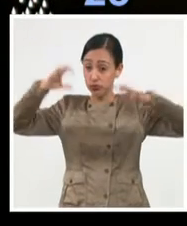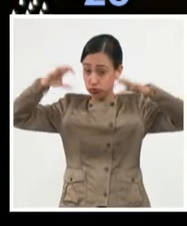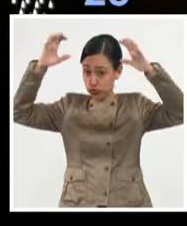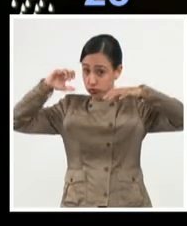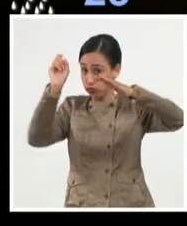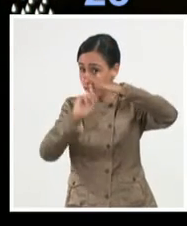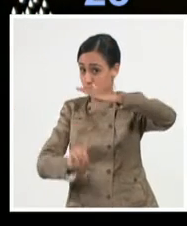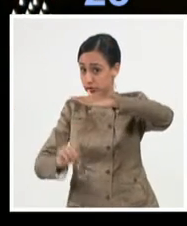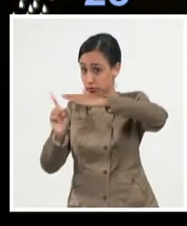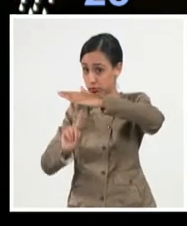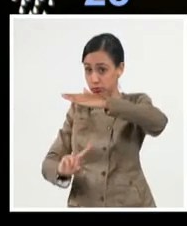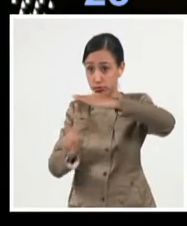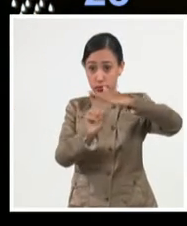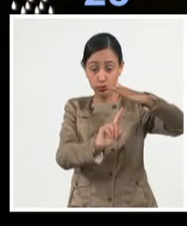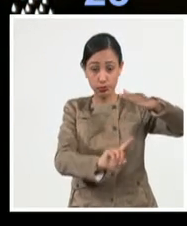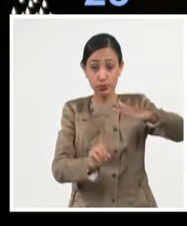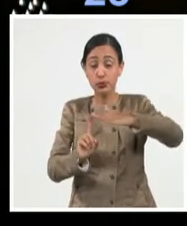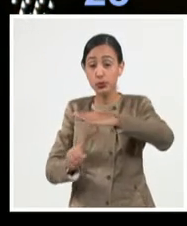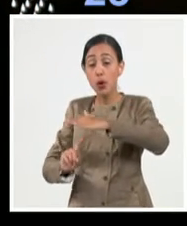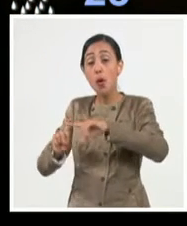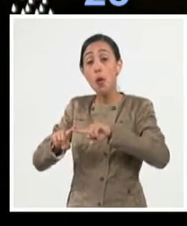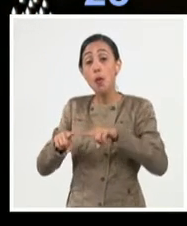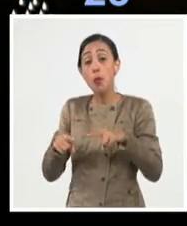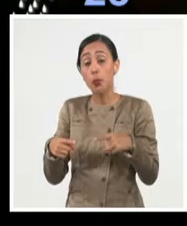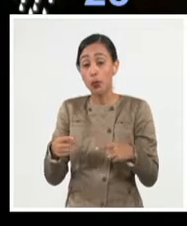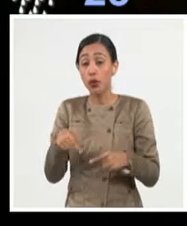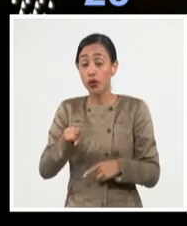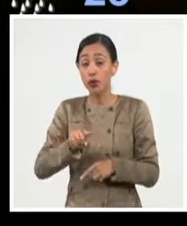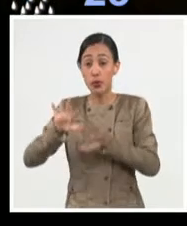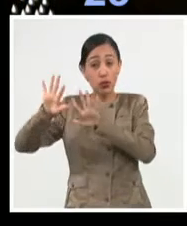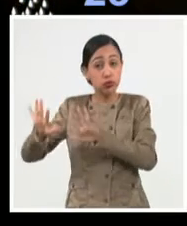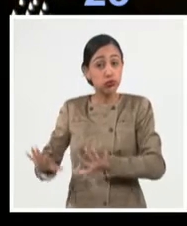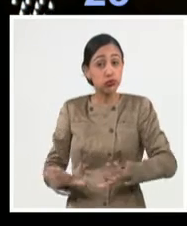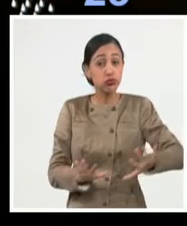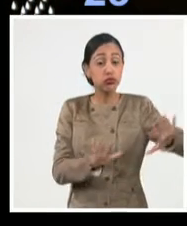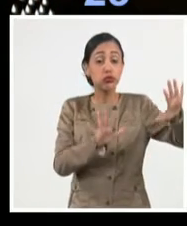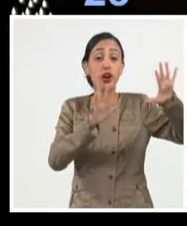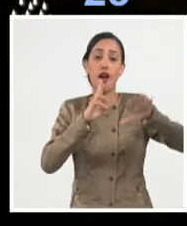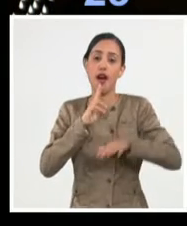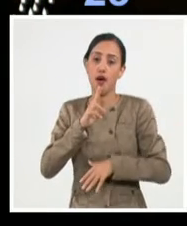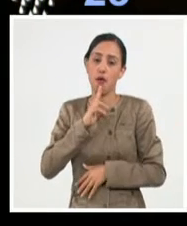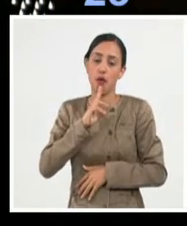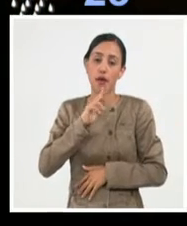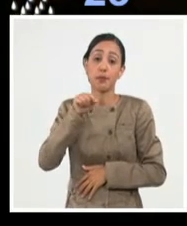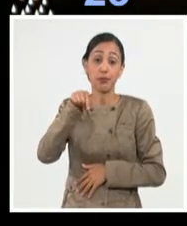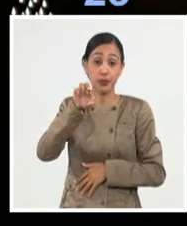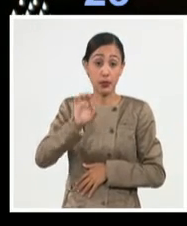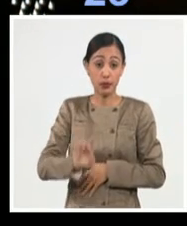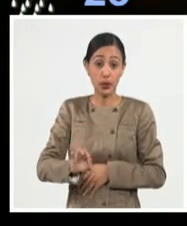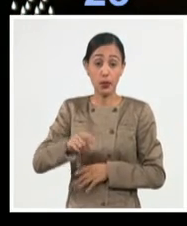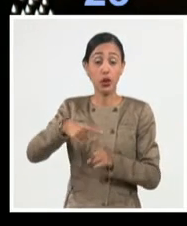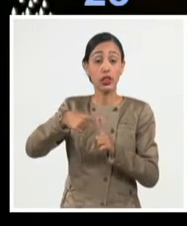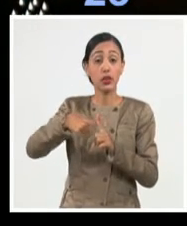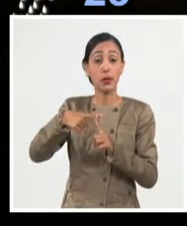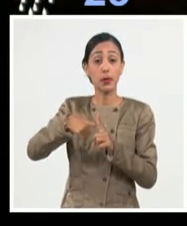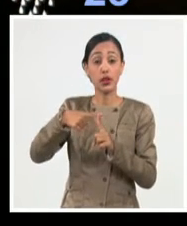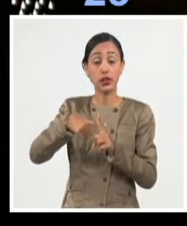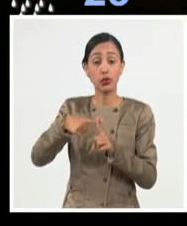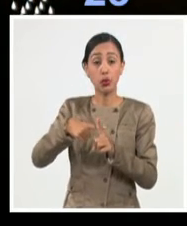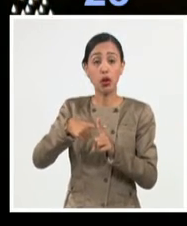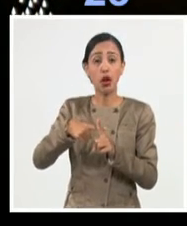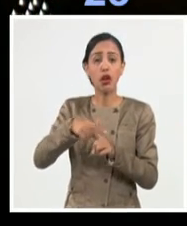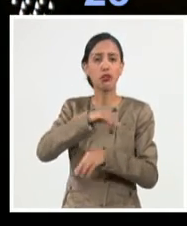y tormentas eléctricas, debido a la presencia de una activa onda tropical. Y las temperaturas extremas se mantendrán elevadas y con poca variación,